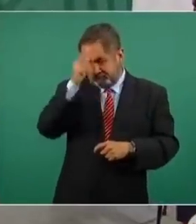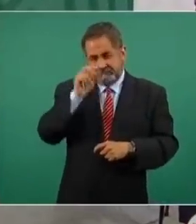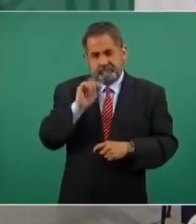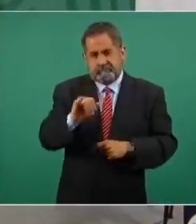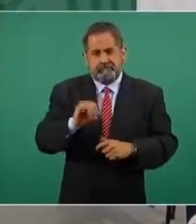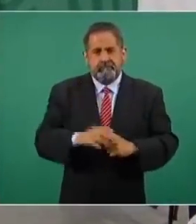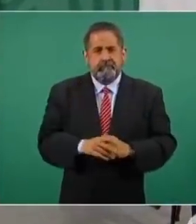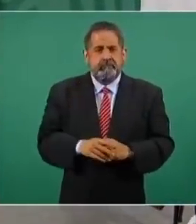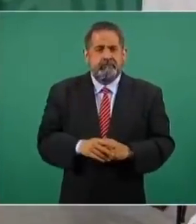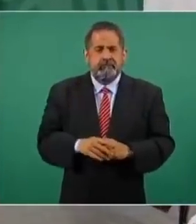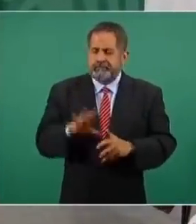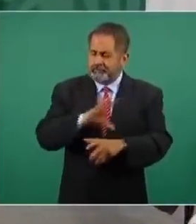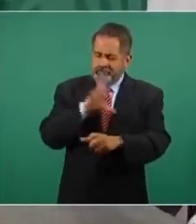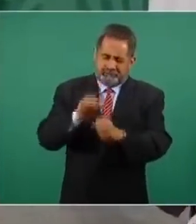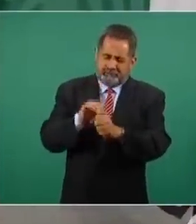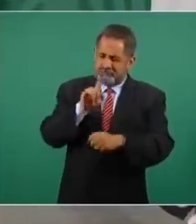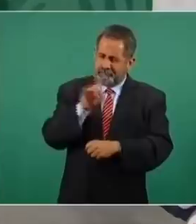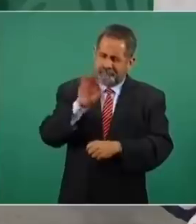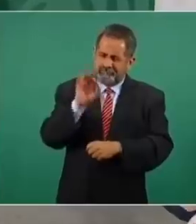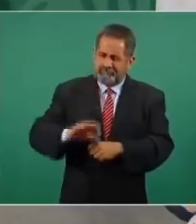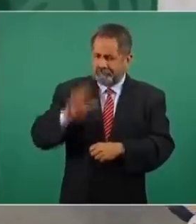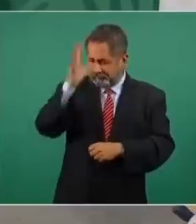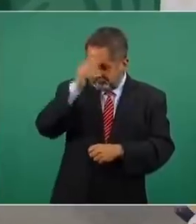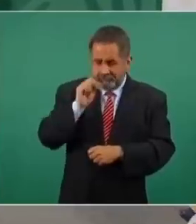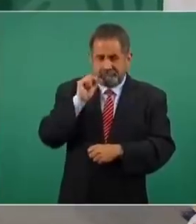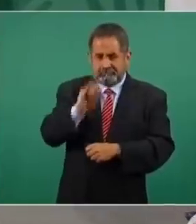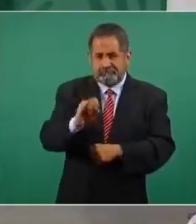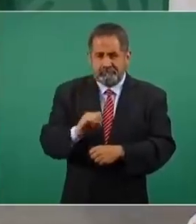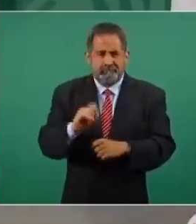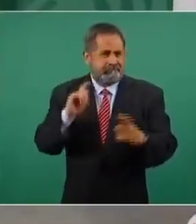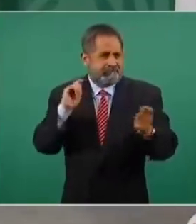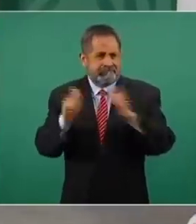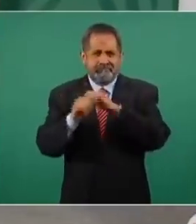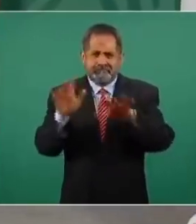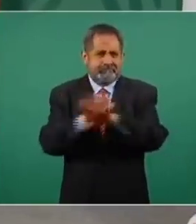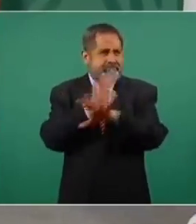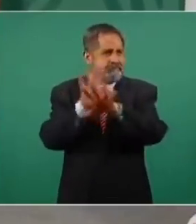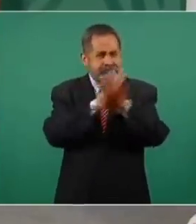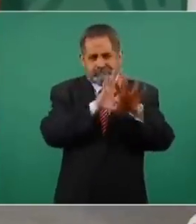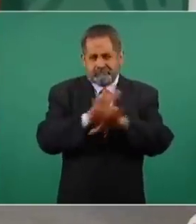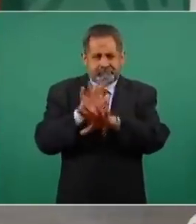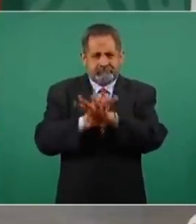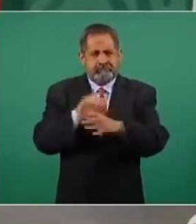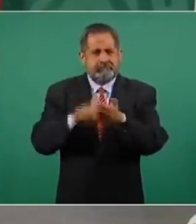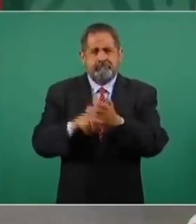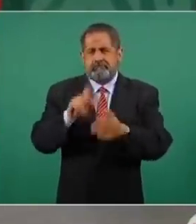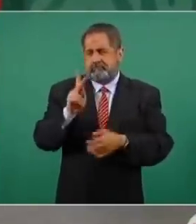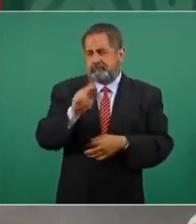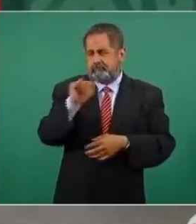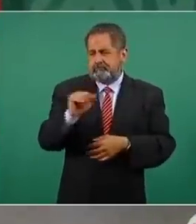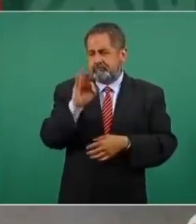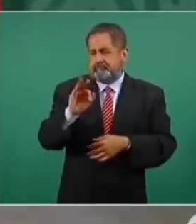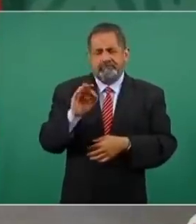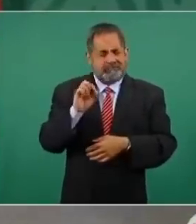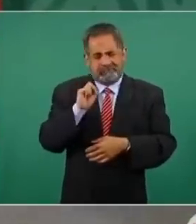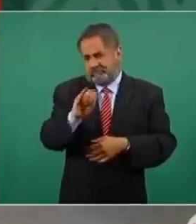Estoy totalmente de acuerdo en la renovación del Poder Judicial porque